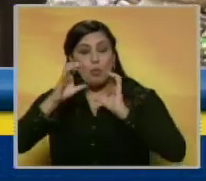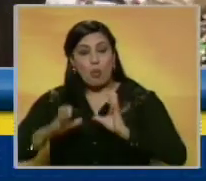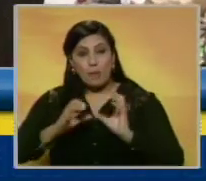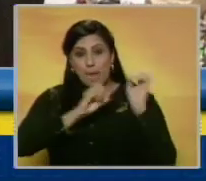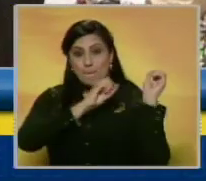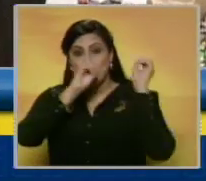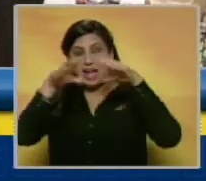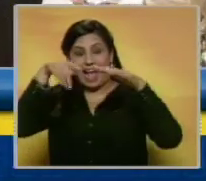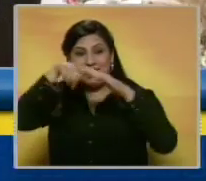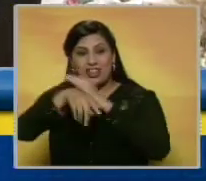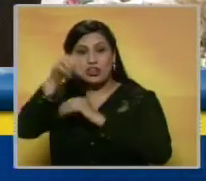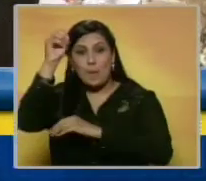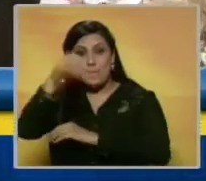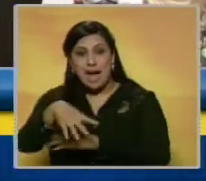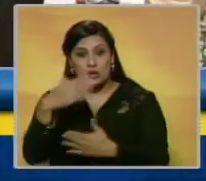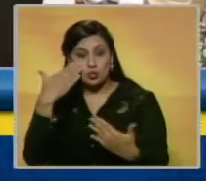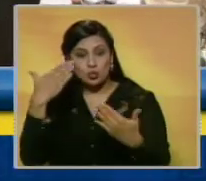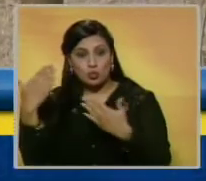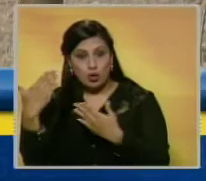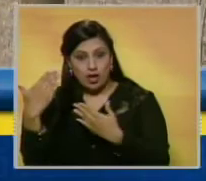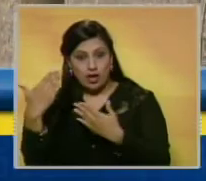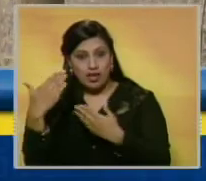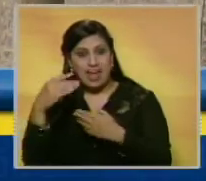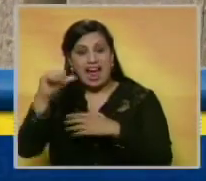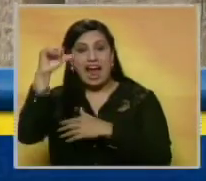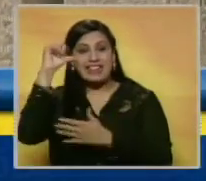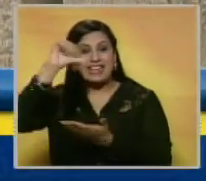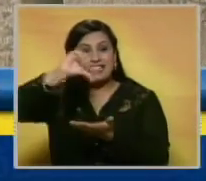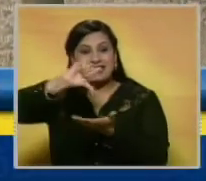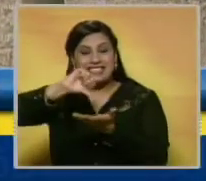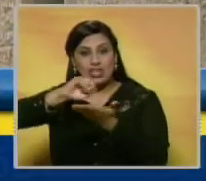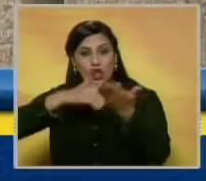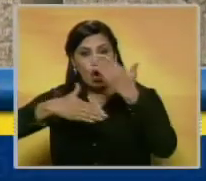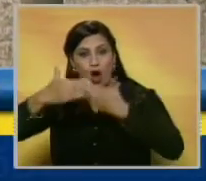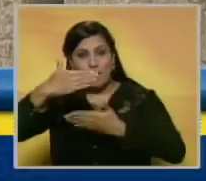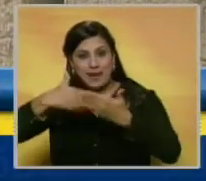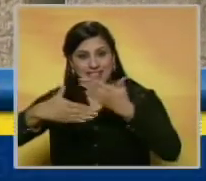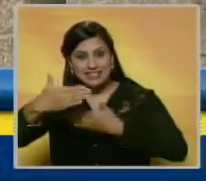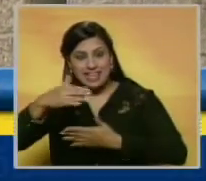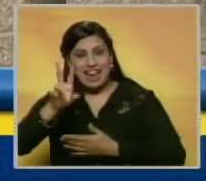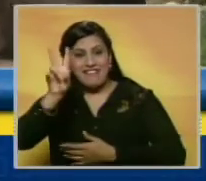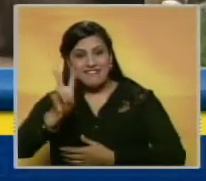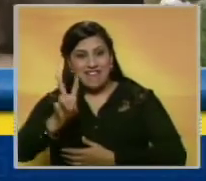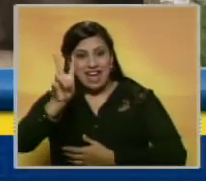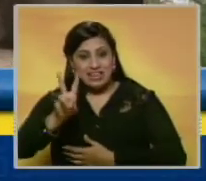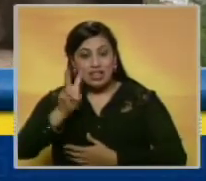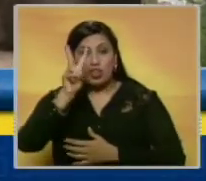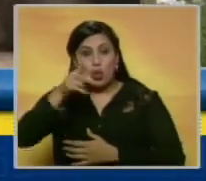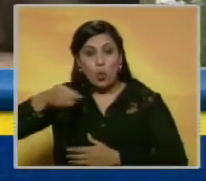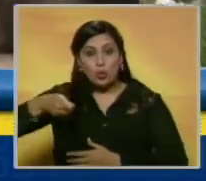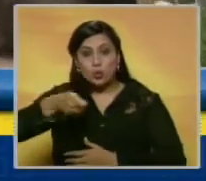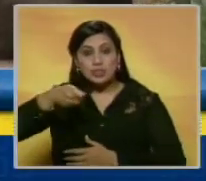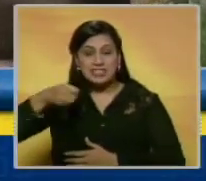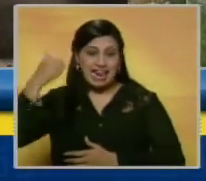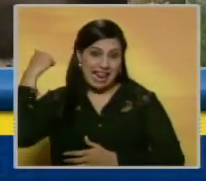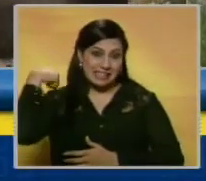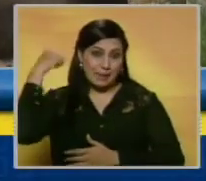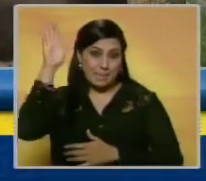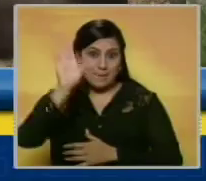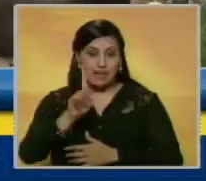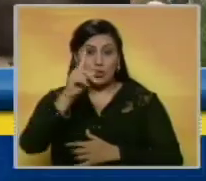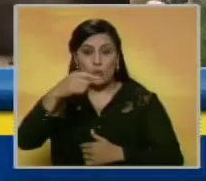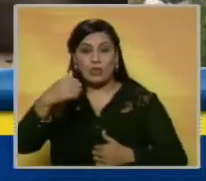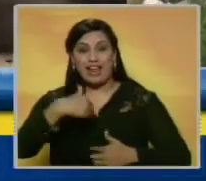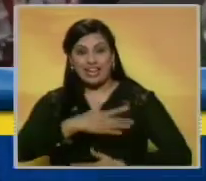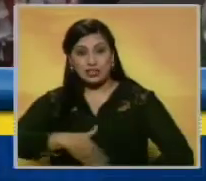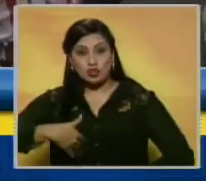fue lanzado dentro de un contenedor de basura detrás del centro comercial El Valle con dos puñaladas en la espalda y una